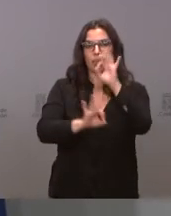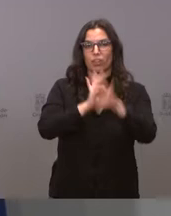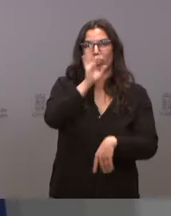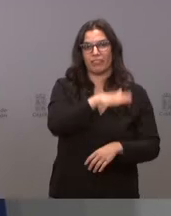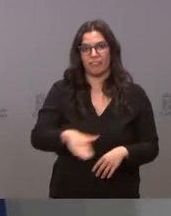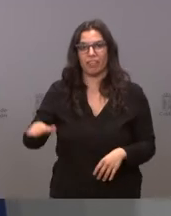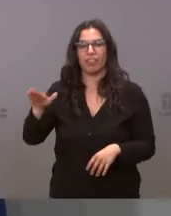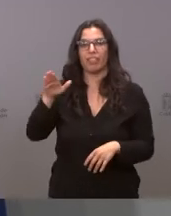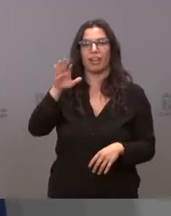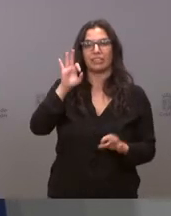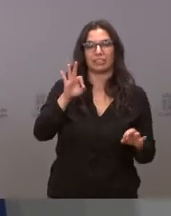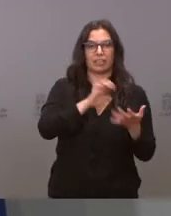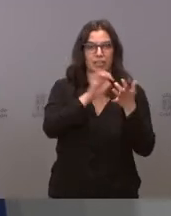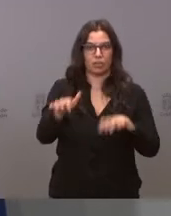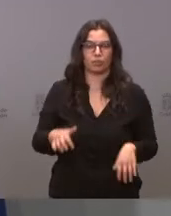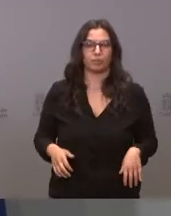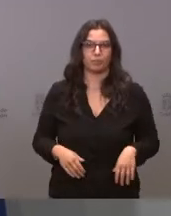en Castilla y León